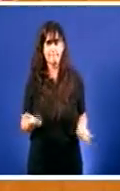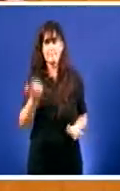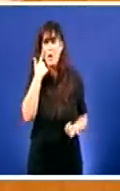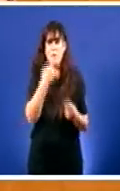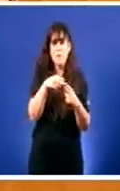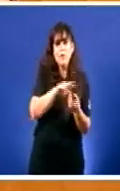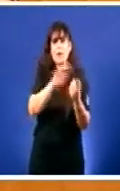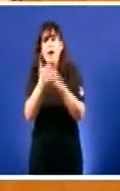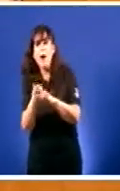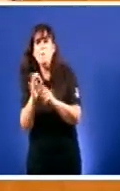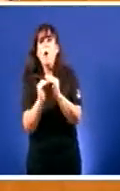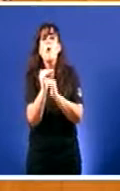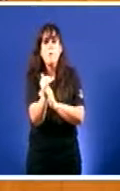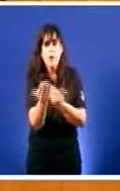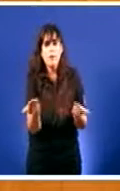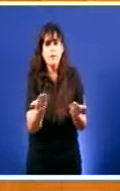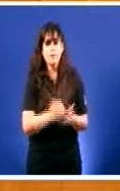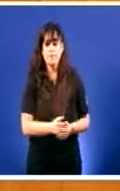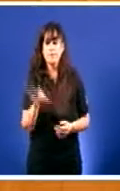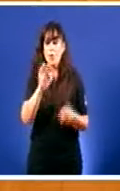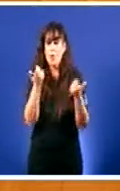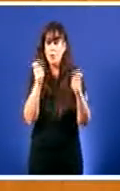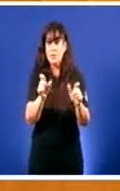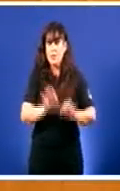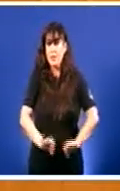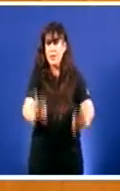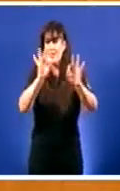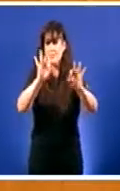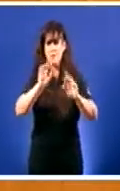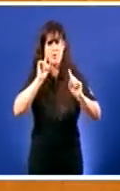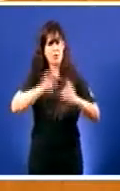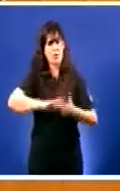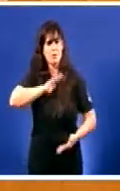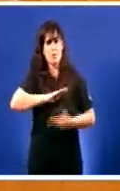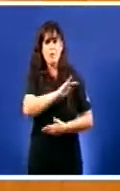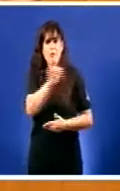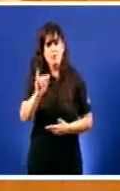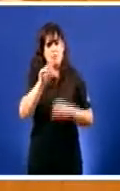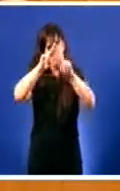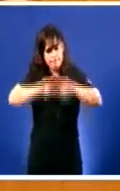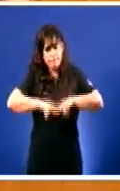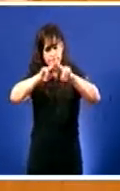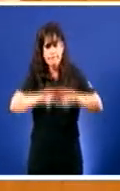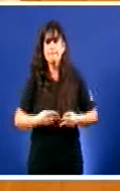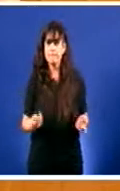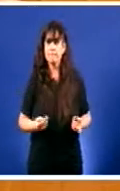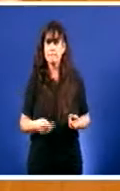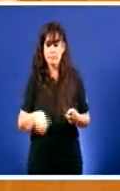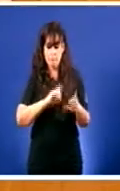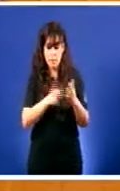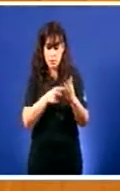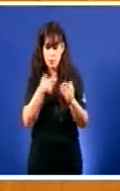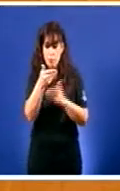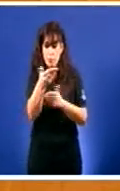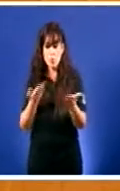O estudo de sectores específicos Como decía Con potencial para desenvolver Sobre todo emprego Propostas para o futuro